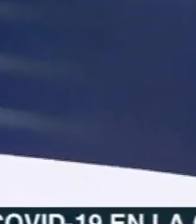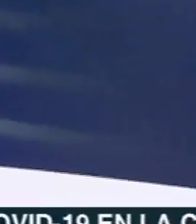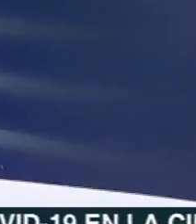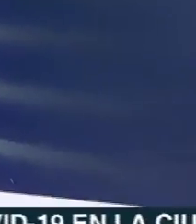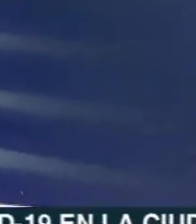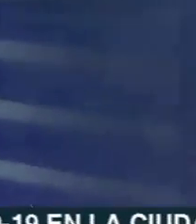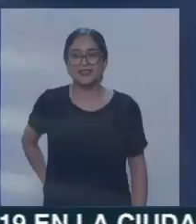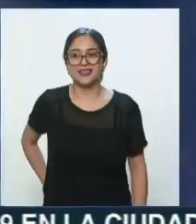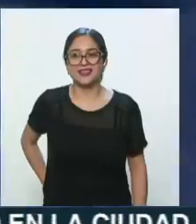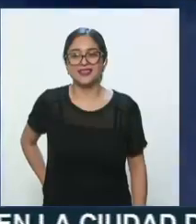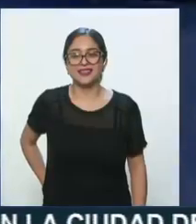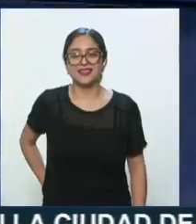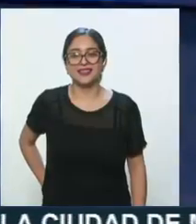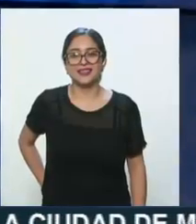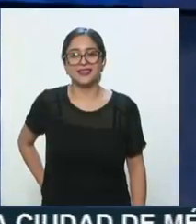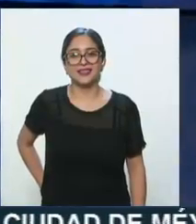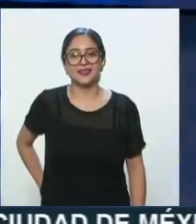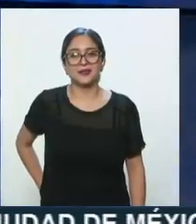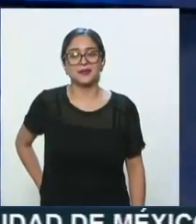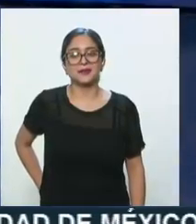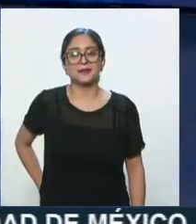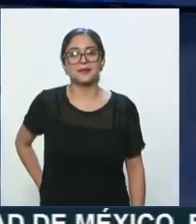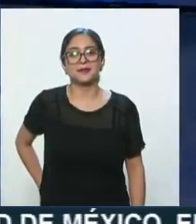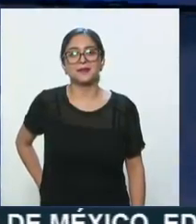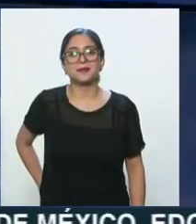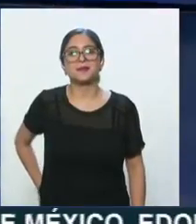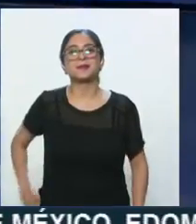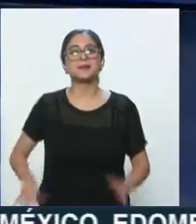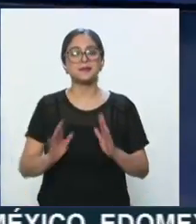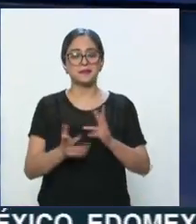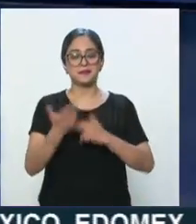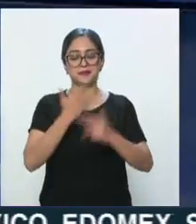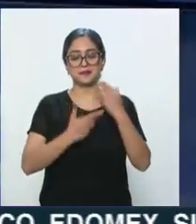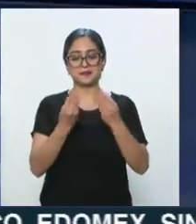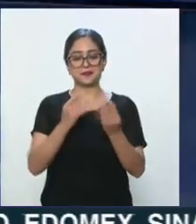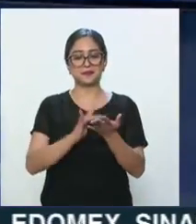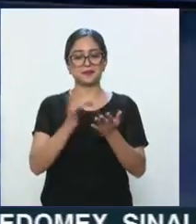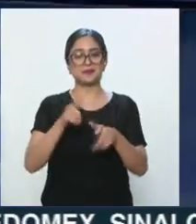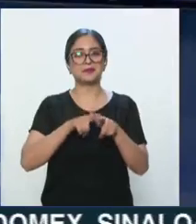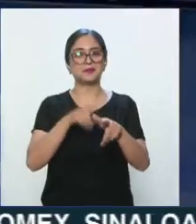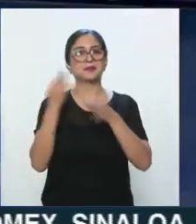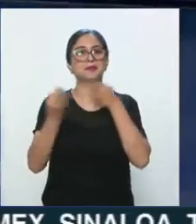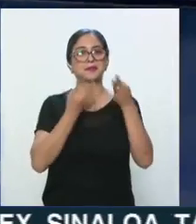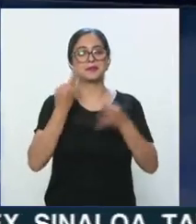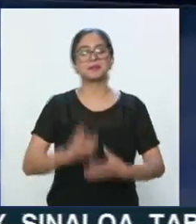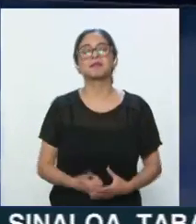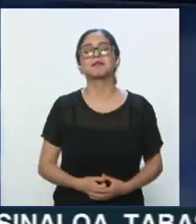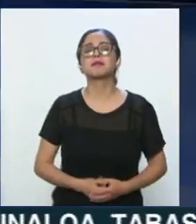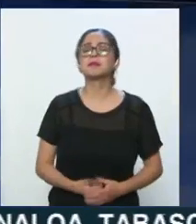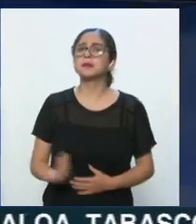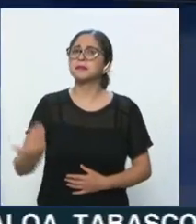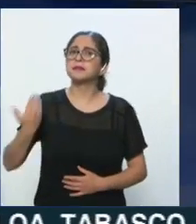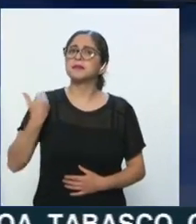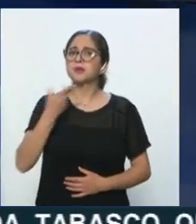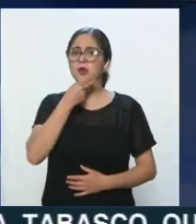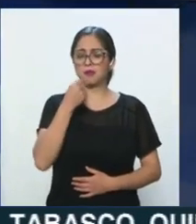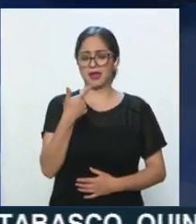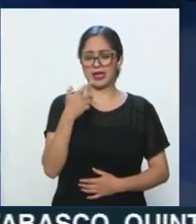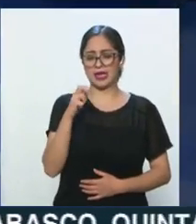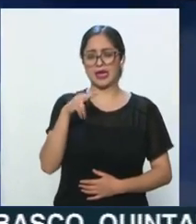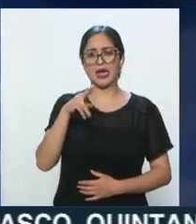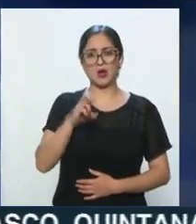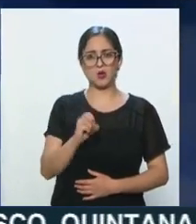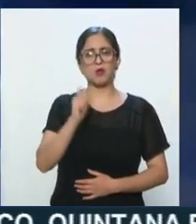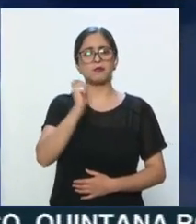Ya estamos de regreso con más información. Muchísimas gracias por acompañarnos. Mire usted, este fin de semana, el caso de Genaro García Luna,